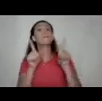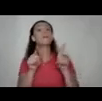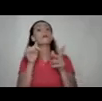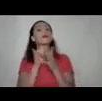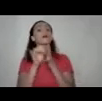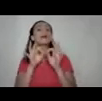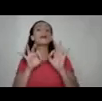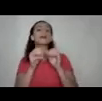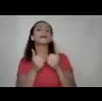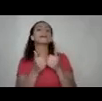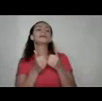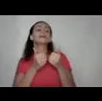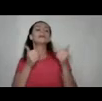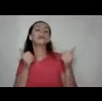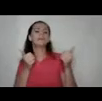sin